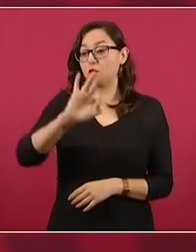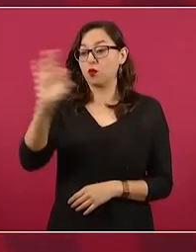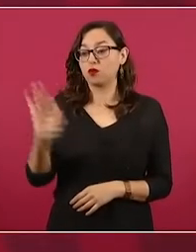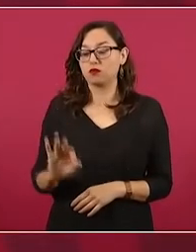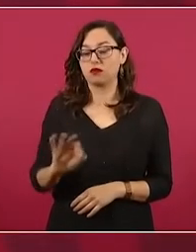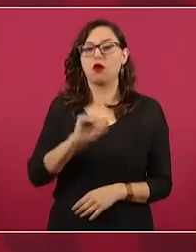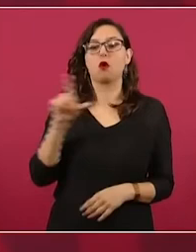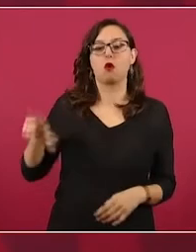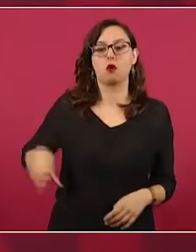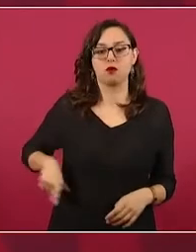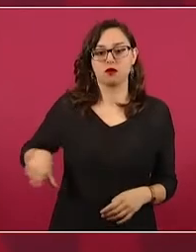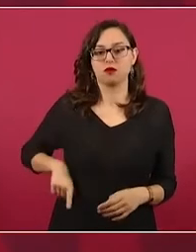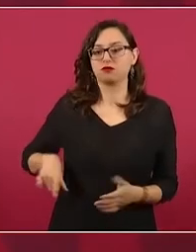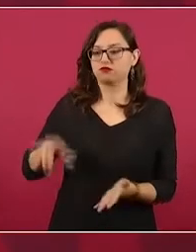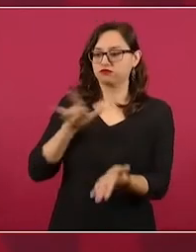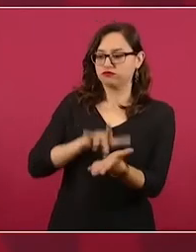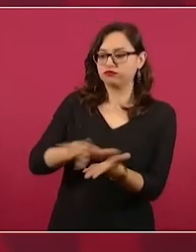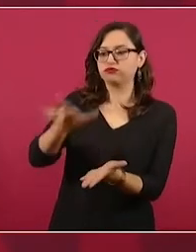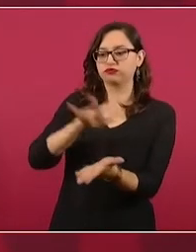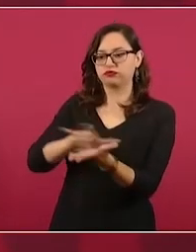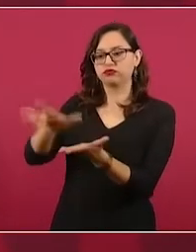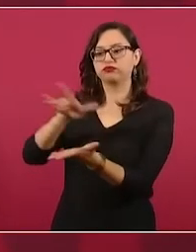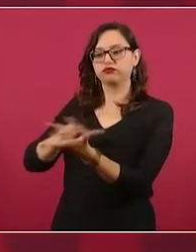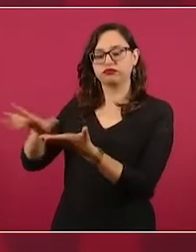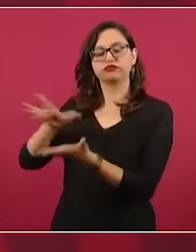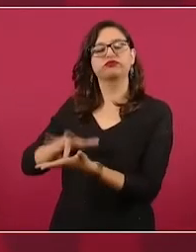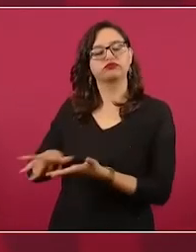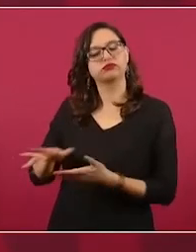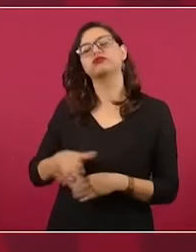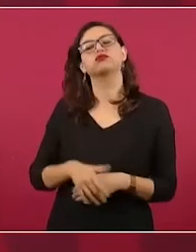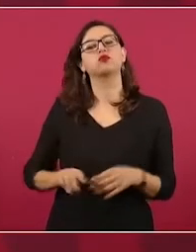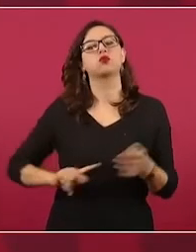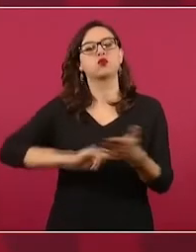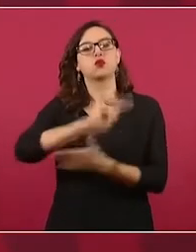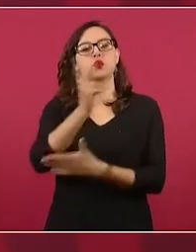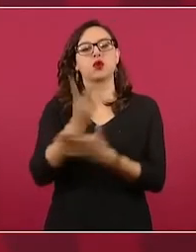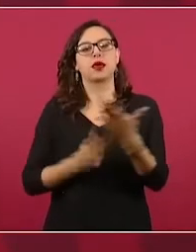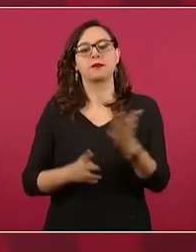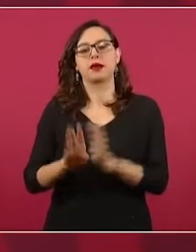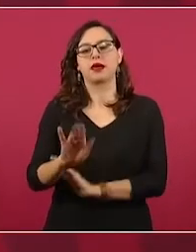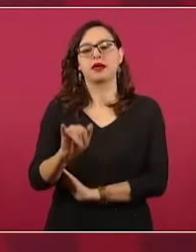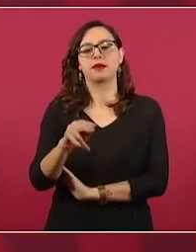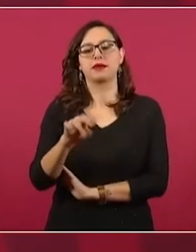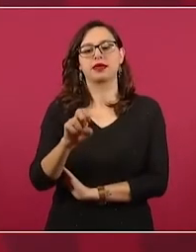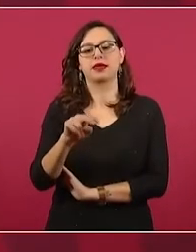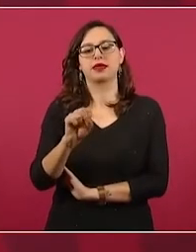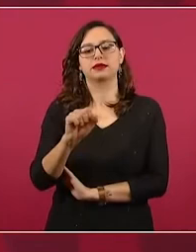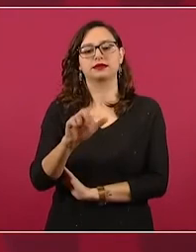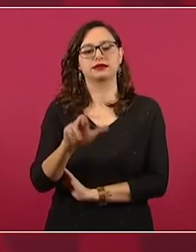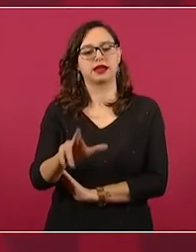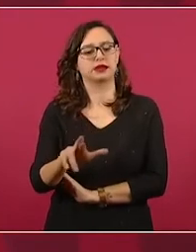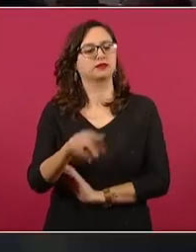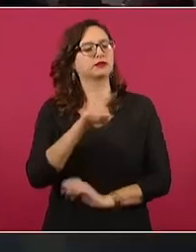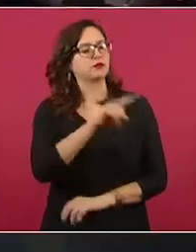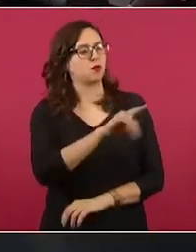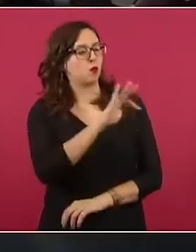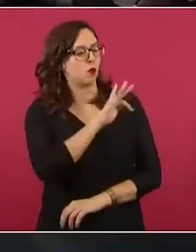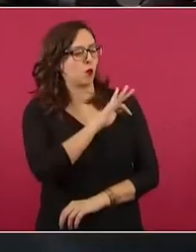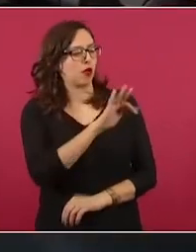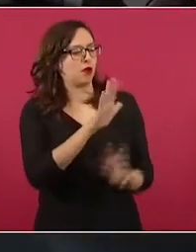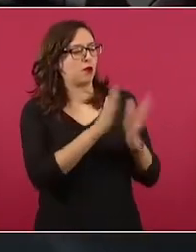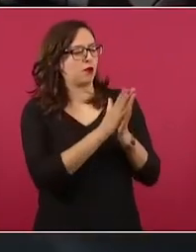A ver si te mandan el informe de Oaxaca, de Chiapas